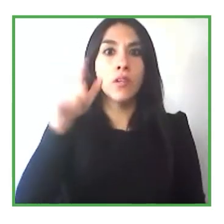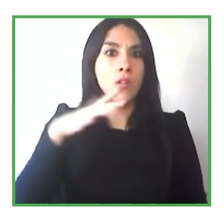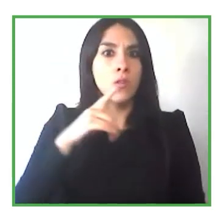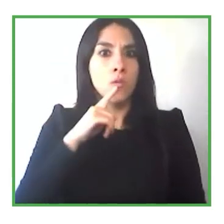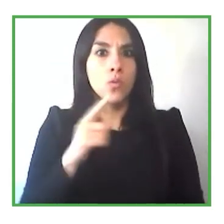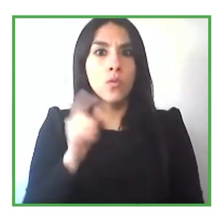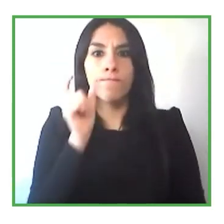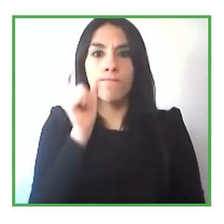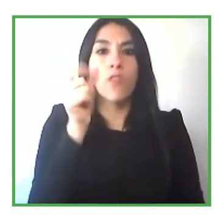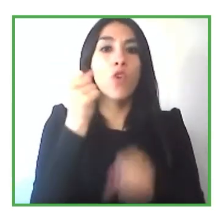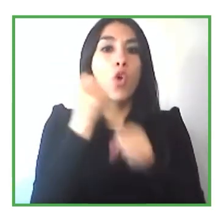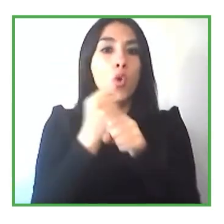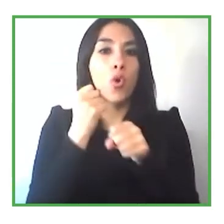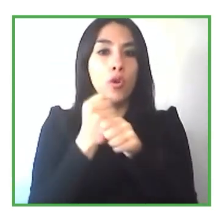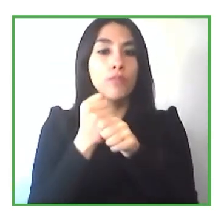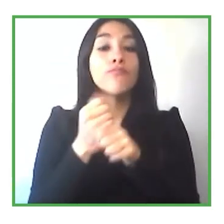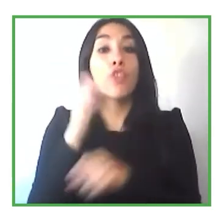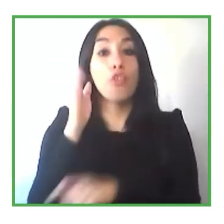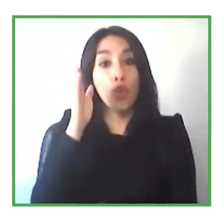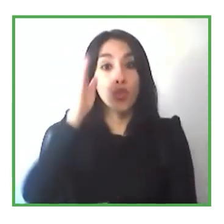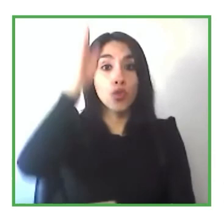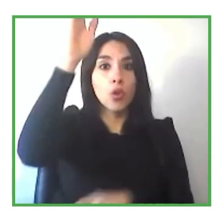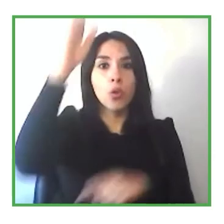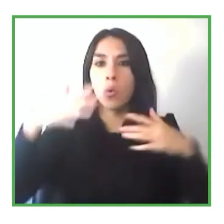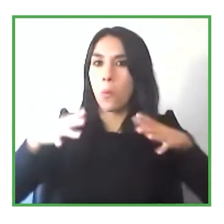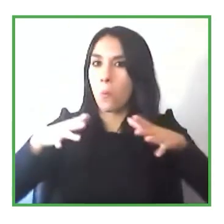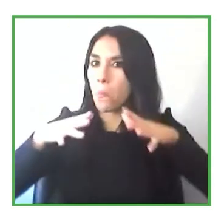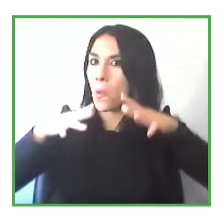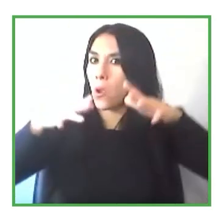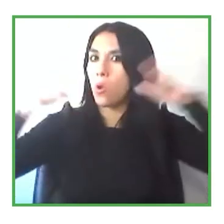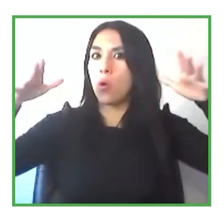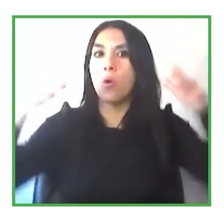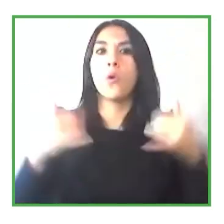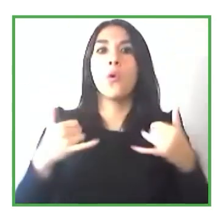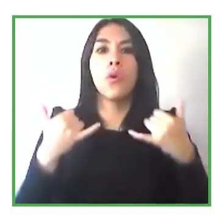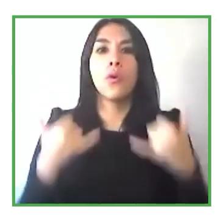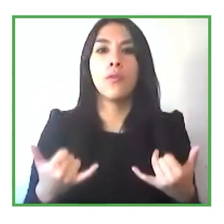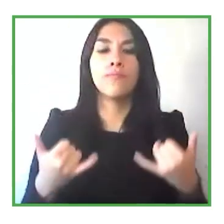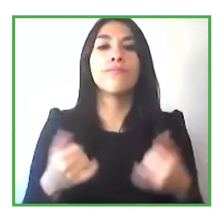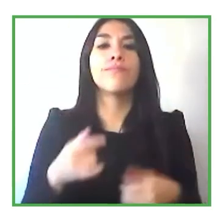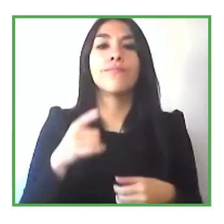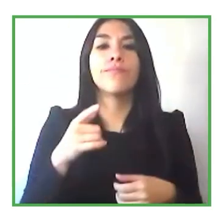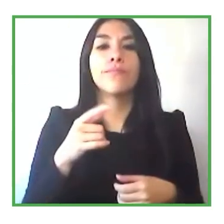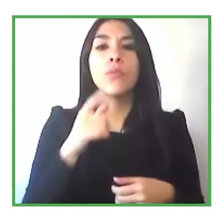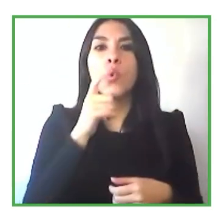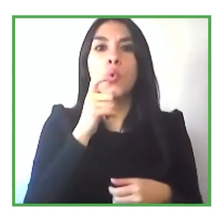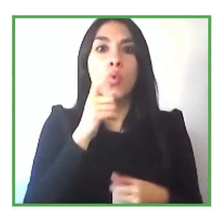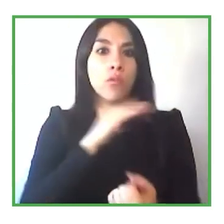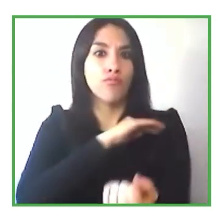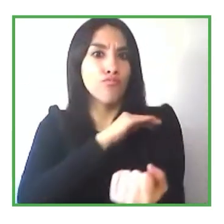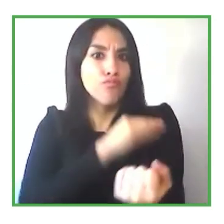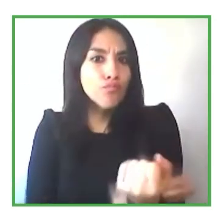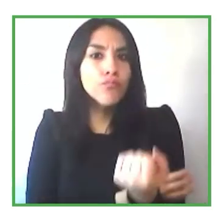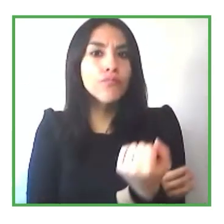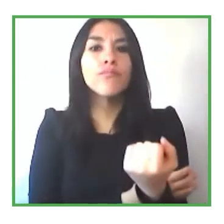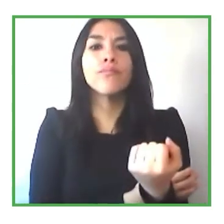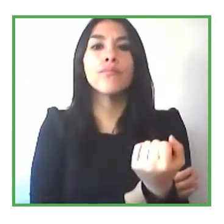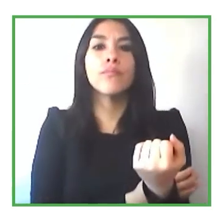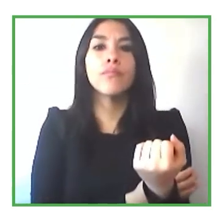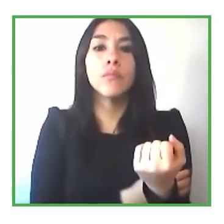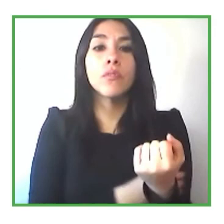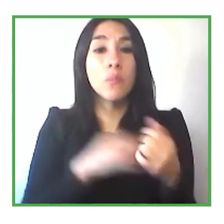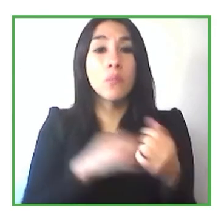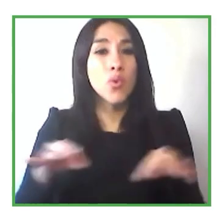amplio entonces las redes tienen un potencial muy importante estoy pensando en estar